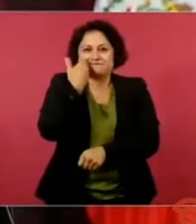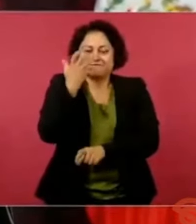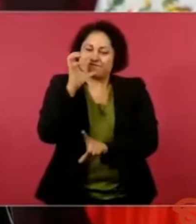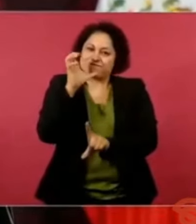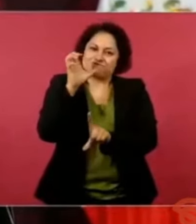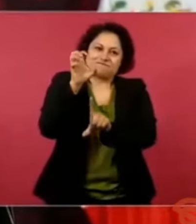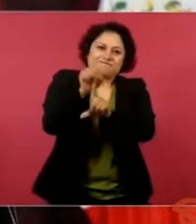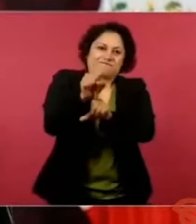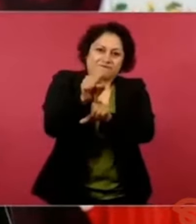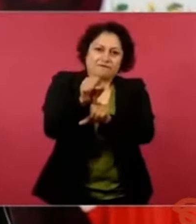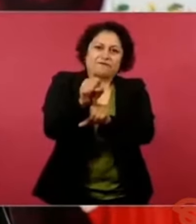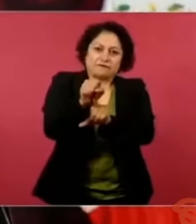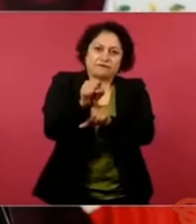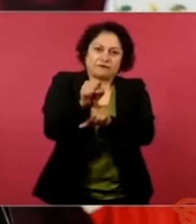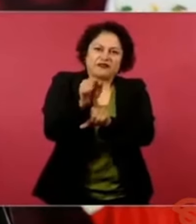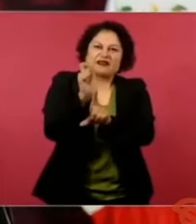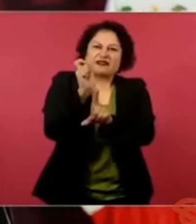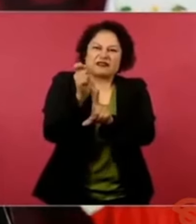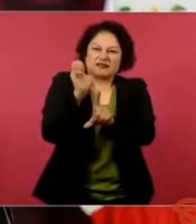servir,